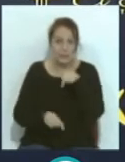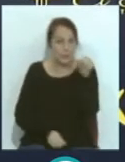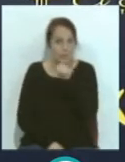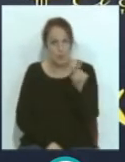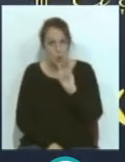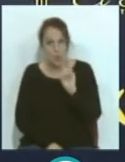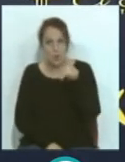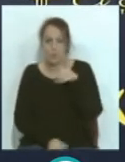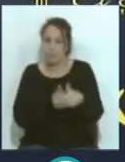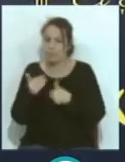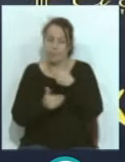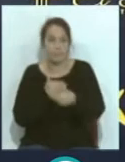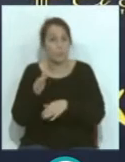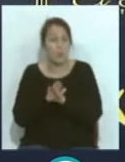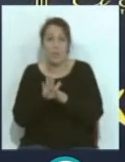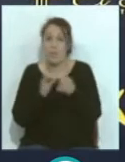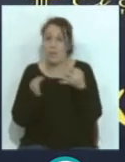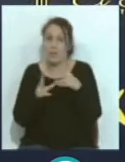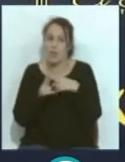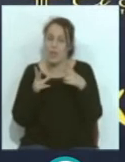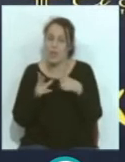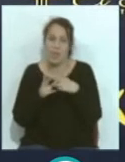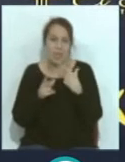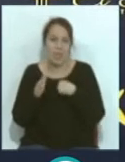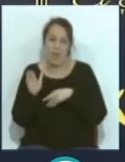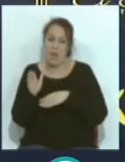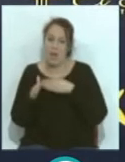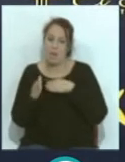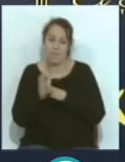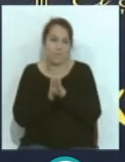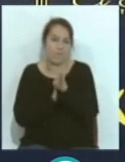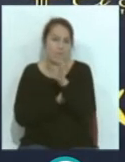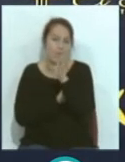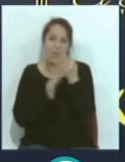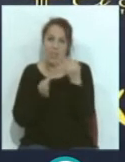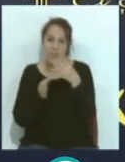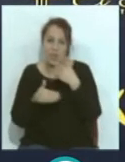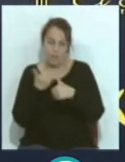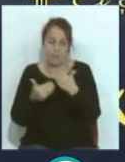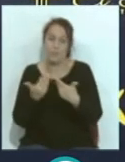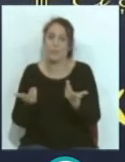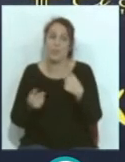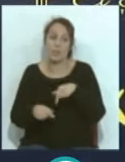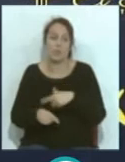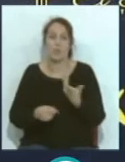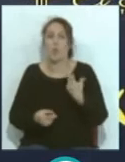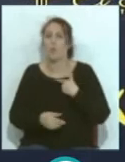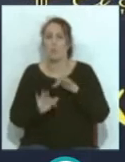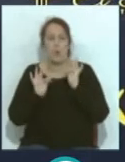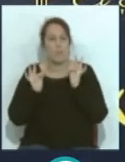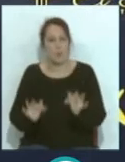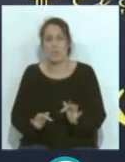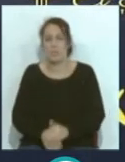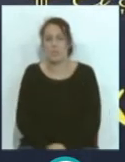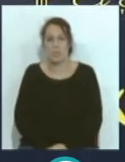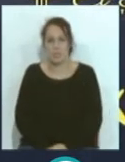tiene que avanzar, esto tiene que seguir, la sociedad tiene que seguir hacia adelante en esto y que esto no pase nunca más y